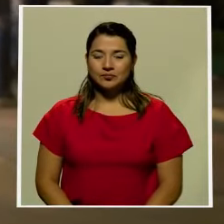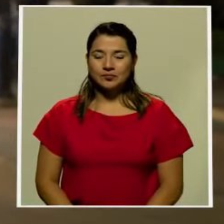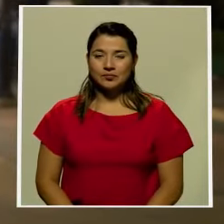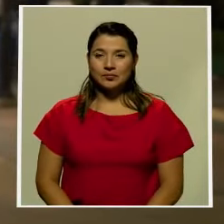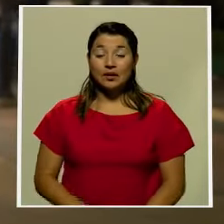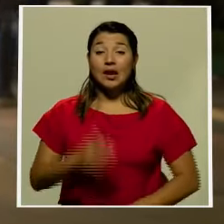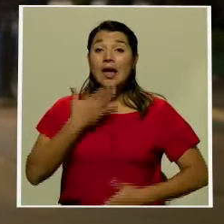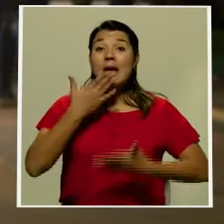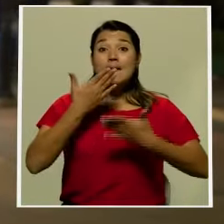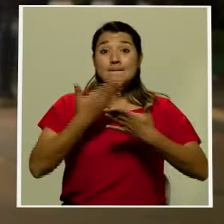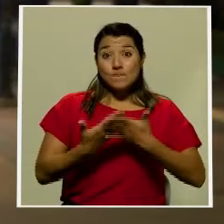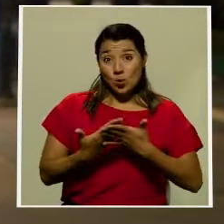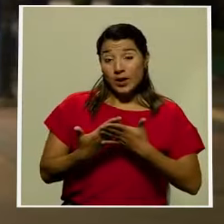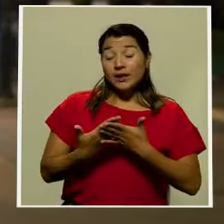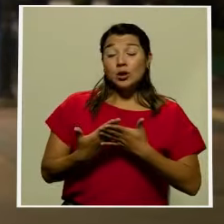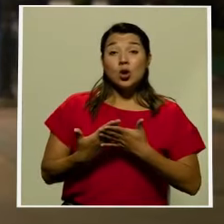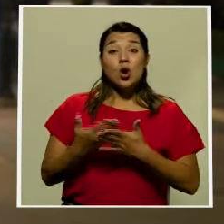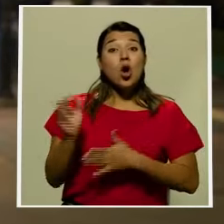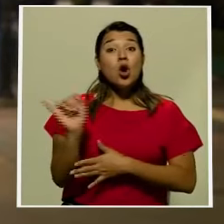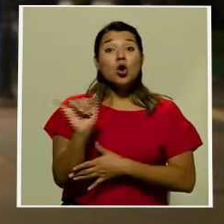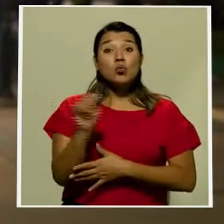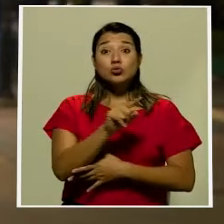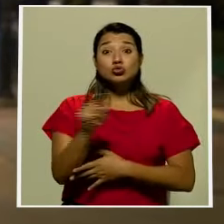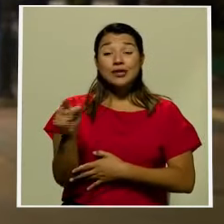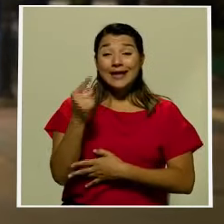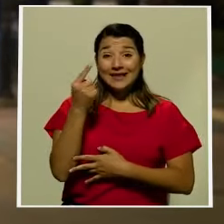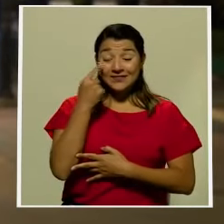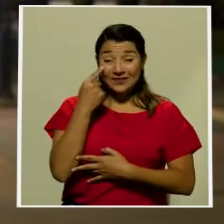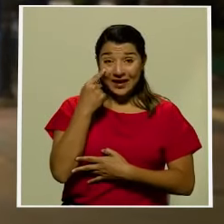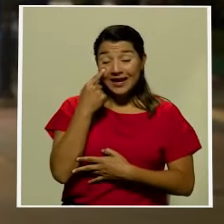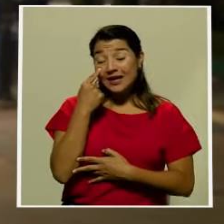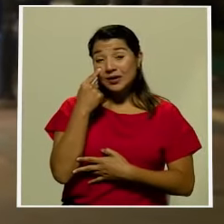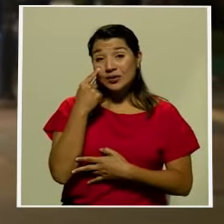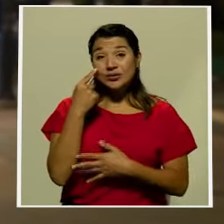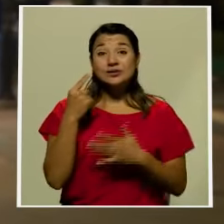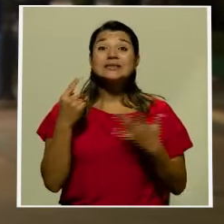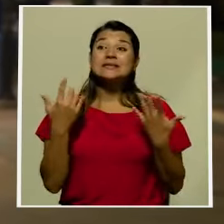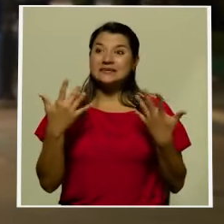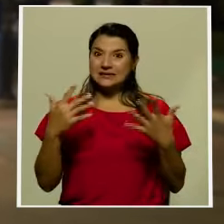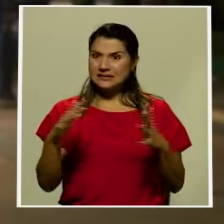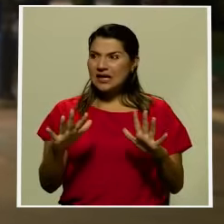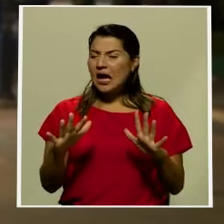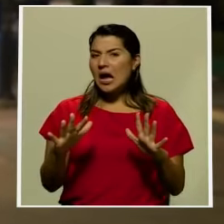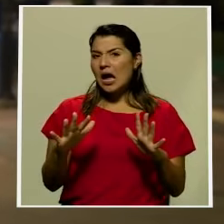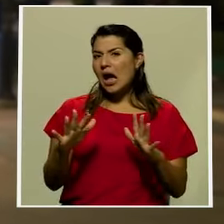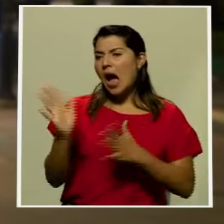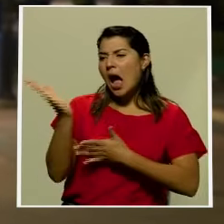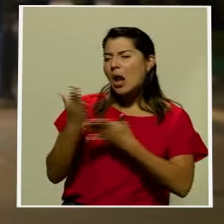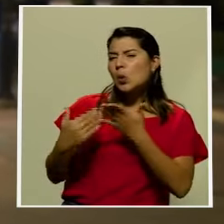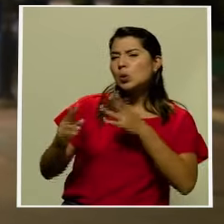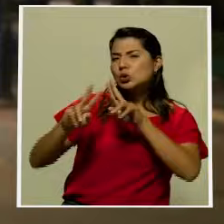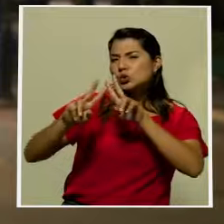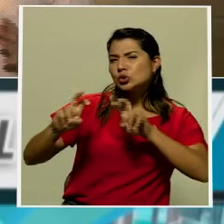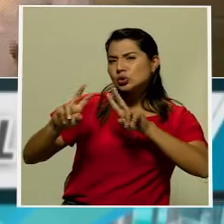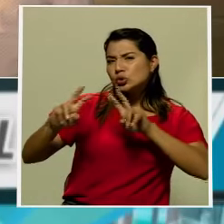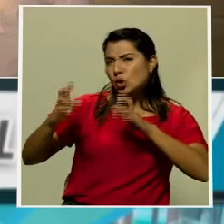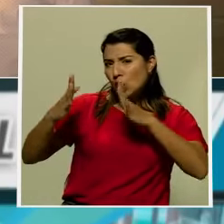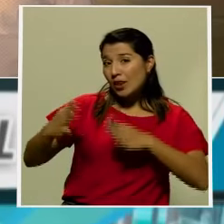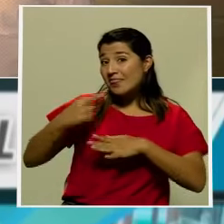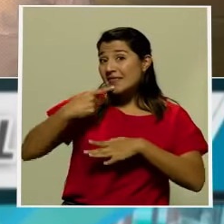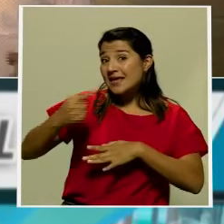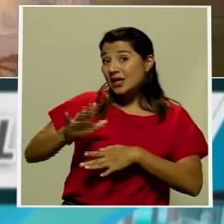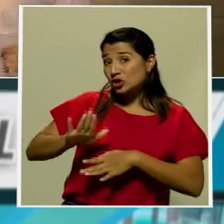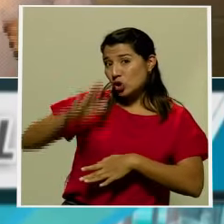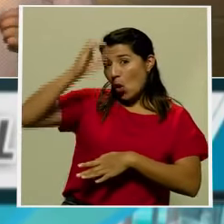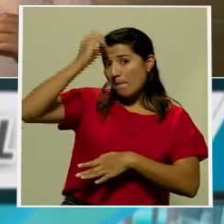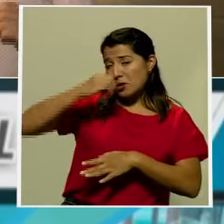Bueno Ernesto y televidentes como ustedes escuchan pues hay cierto optimismo de los especialistas en este tema eso sí, dejando bien